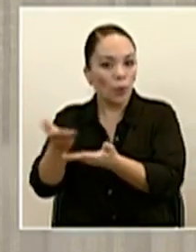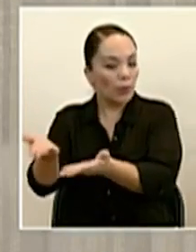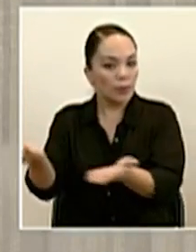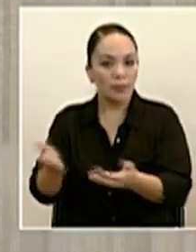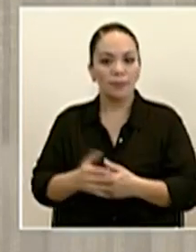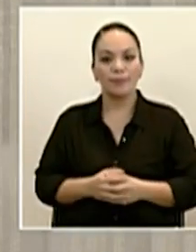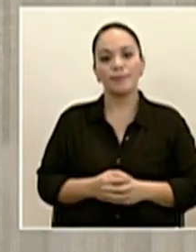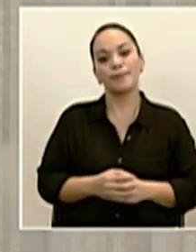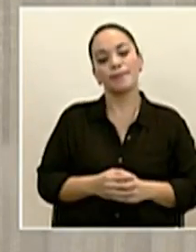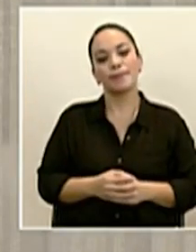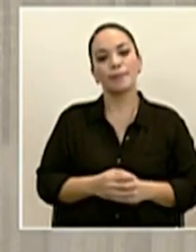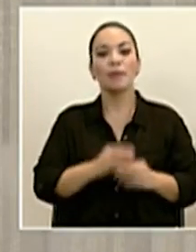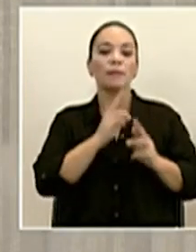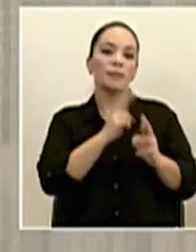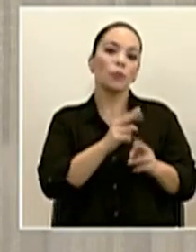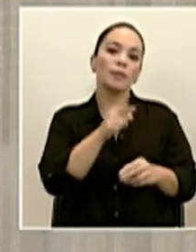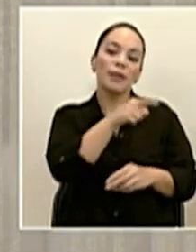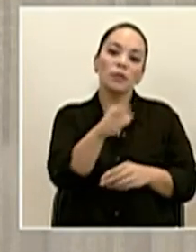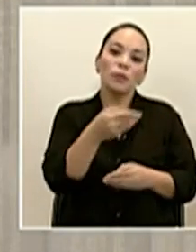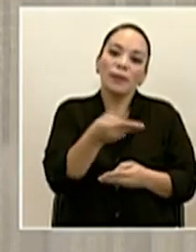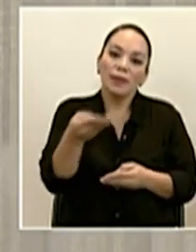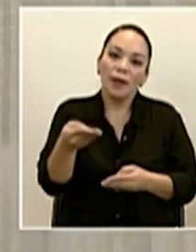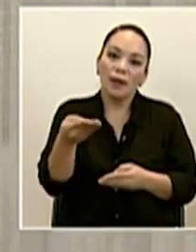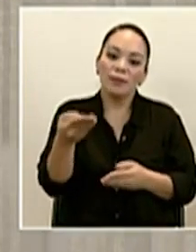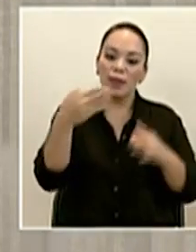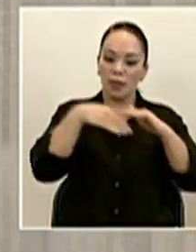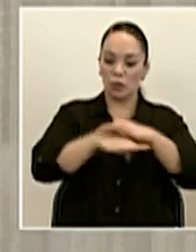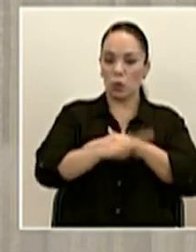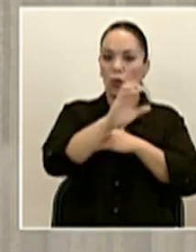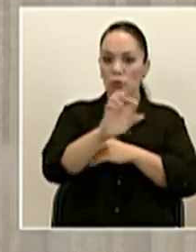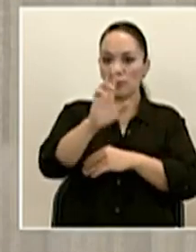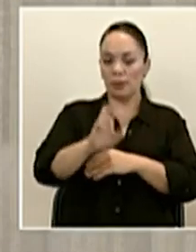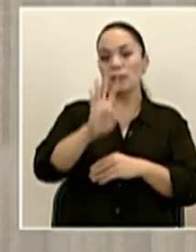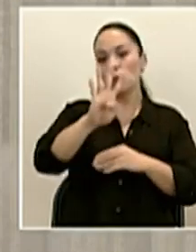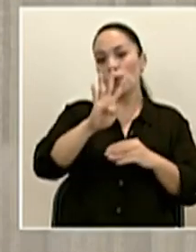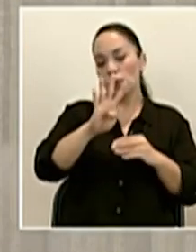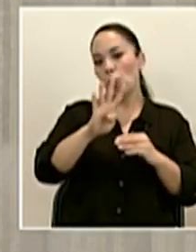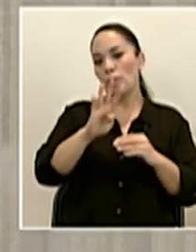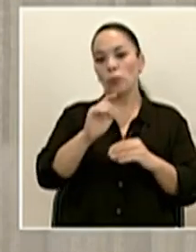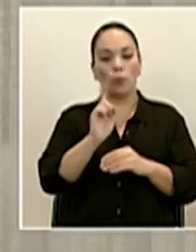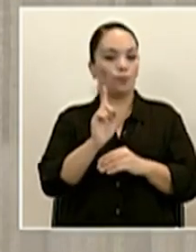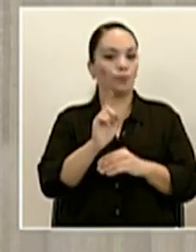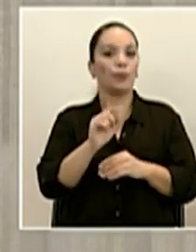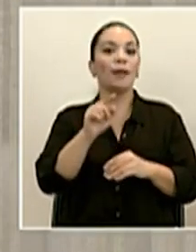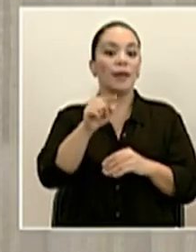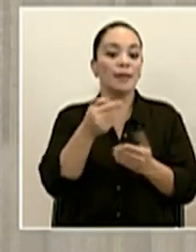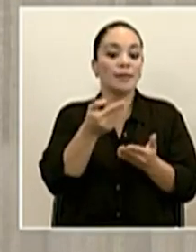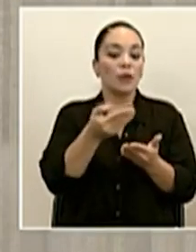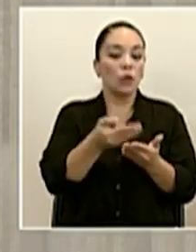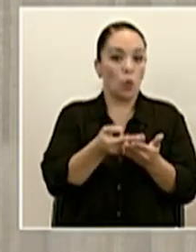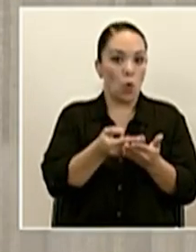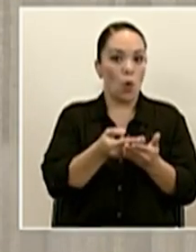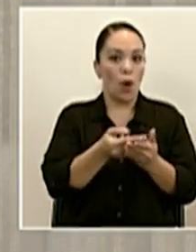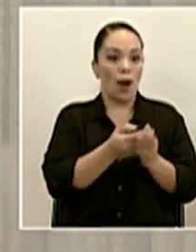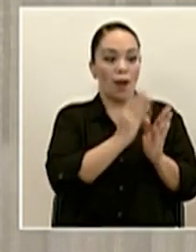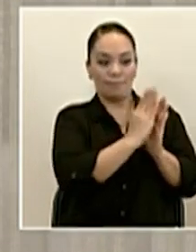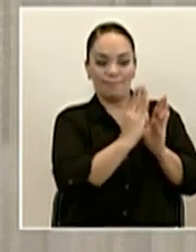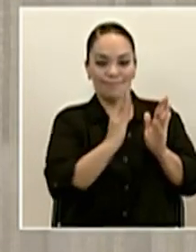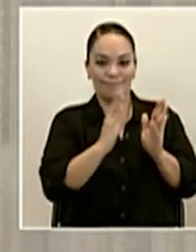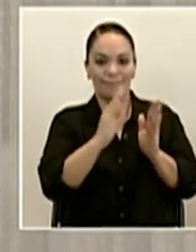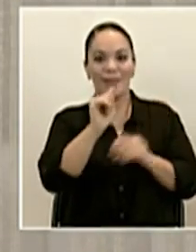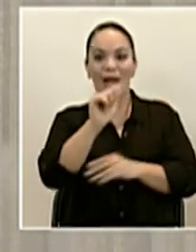Bueno, de nuevo, ese material ingresó a las cuatro de la mañana al almacén, digamos, lo que